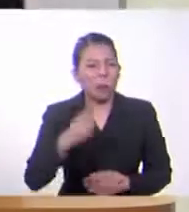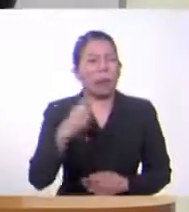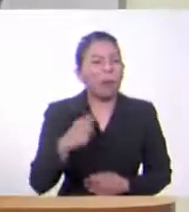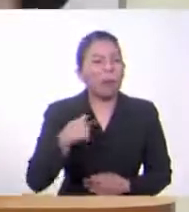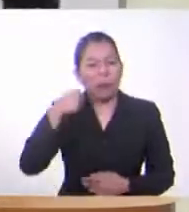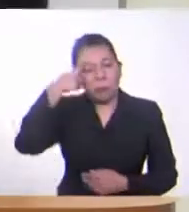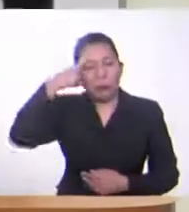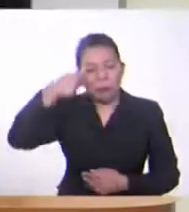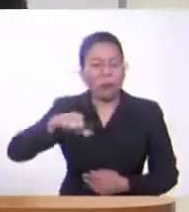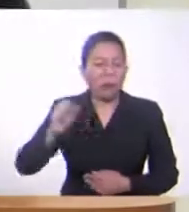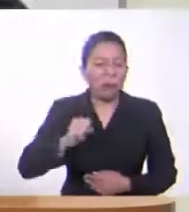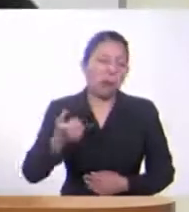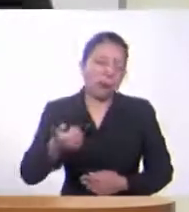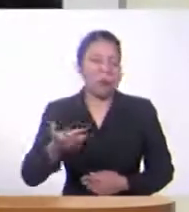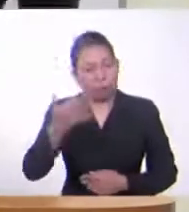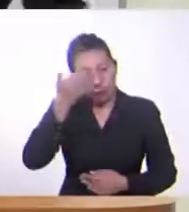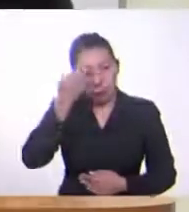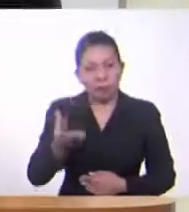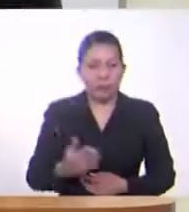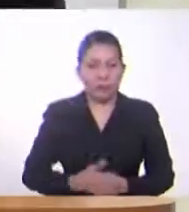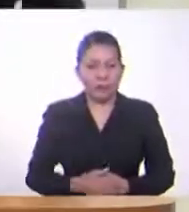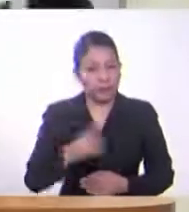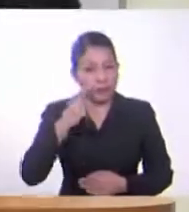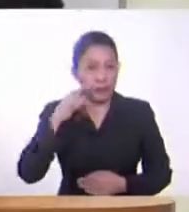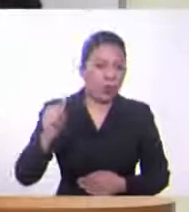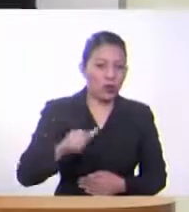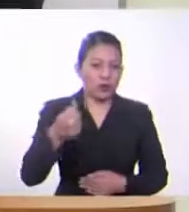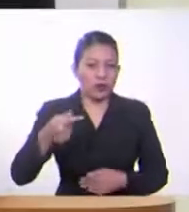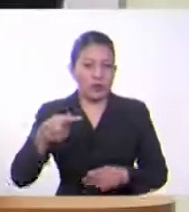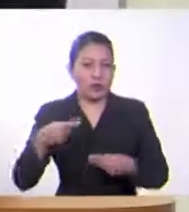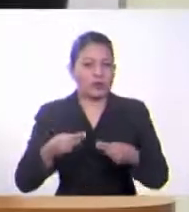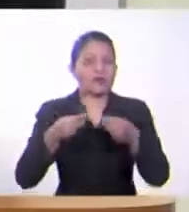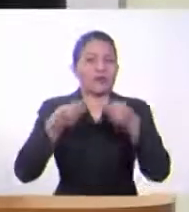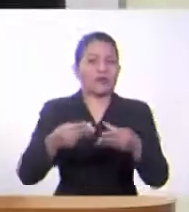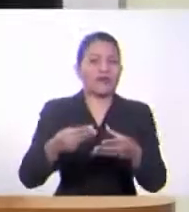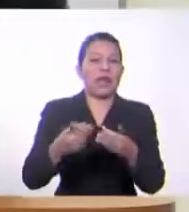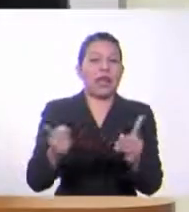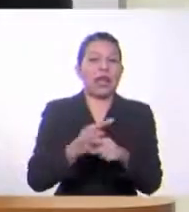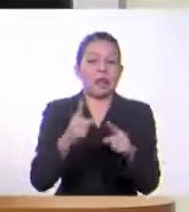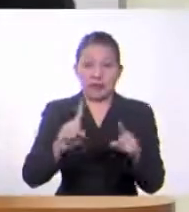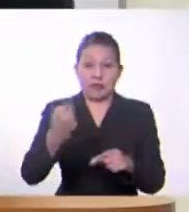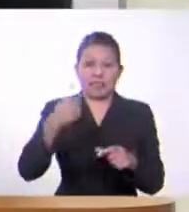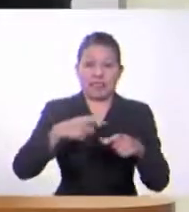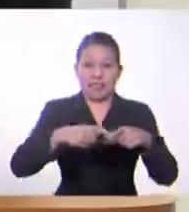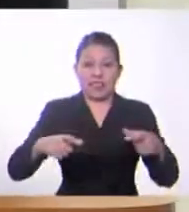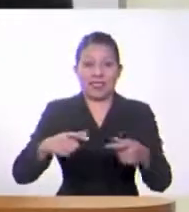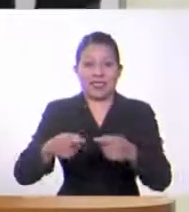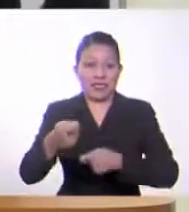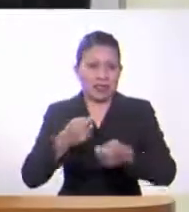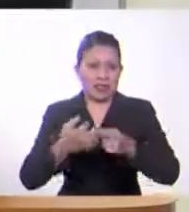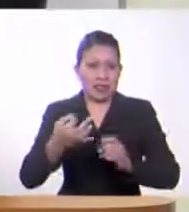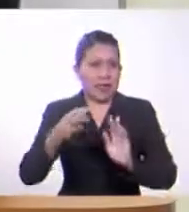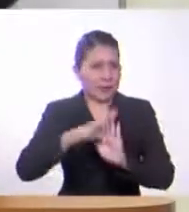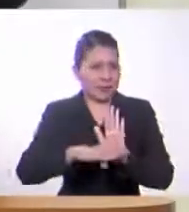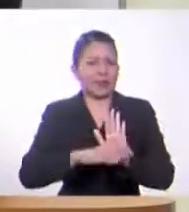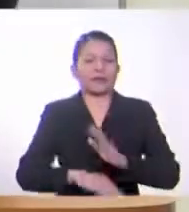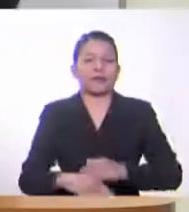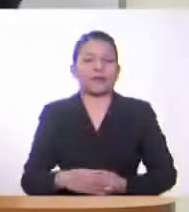Mejor me quedo. Bien. Vamos a ver si necesita vuelta que tengo. Usted es mi primera clienta y por eso le di ese precio especial.